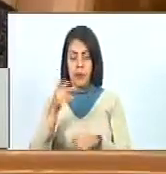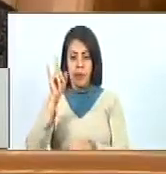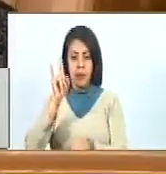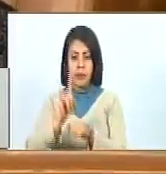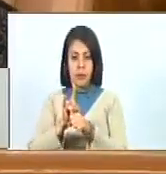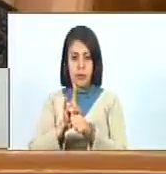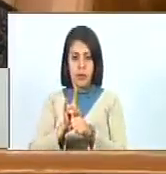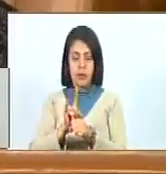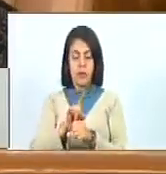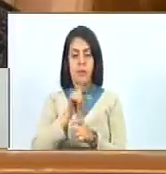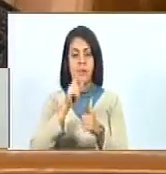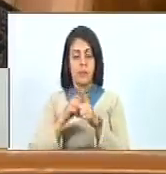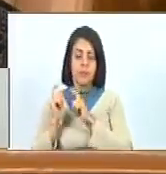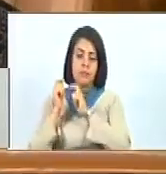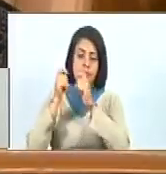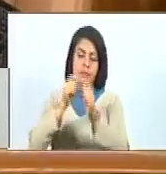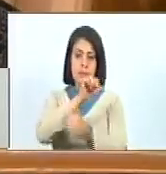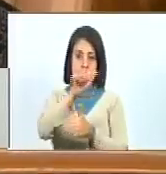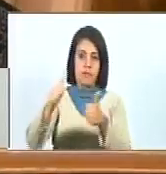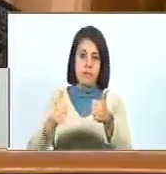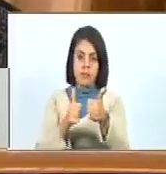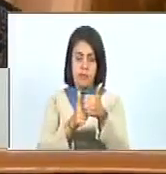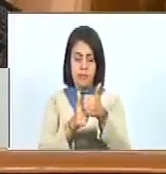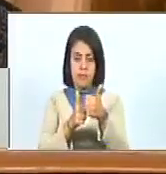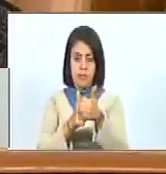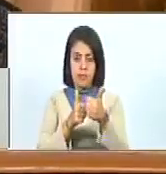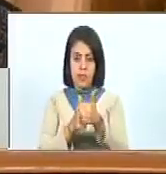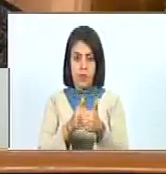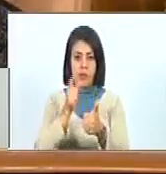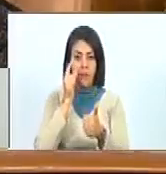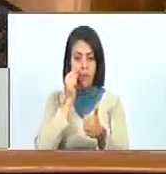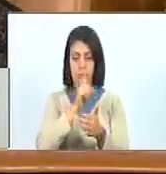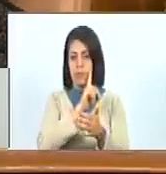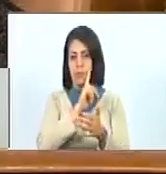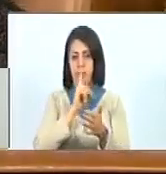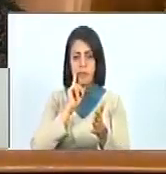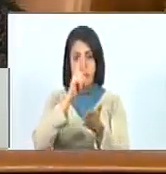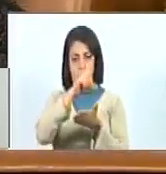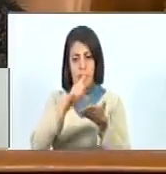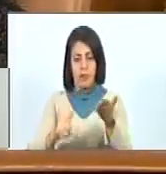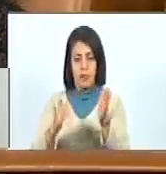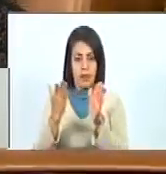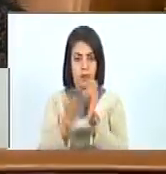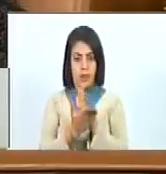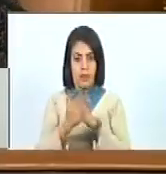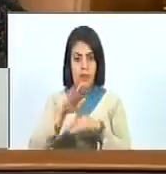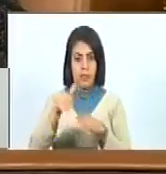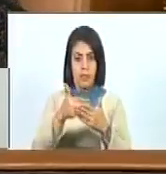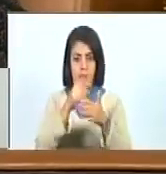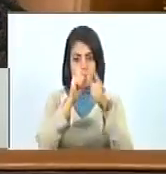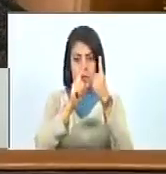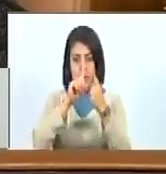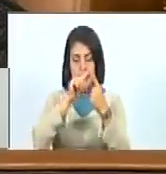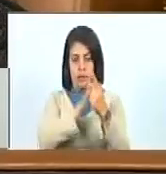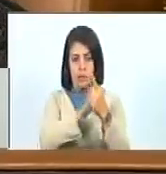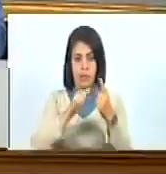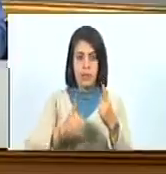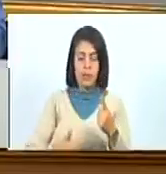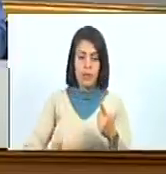permiso para ausentarse e incorporar a sus suplentes indicados en lista anexa. Esto, ciudadano, primero vicepresidente.